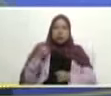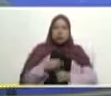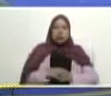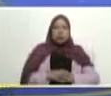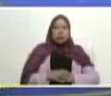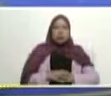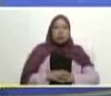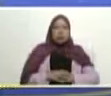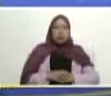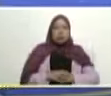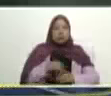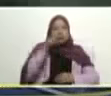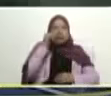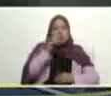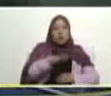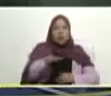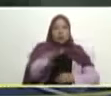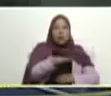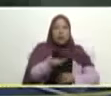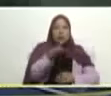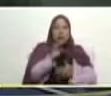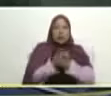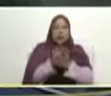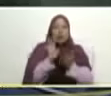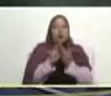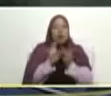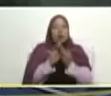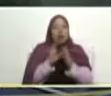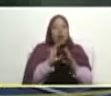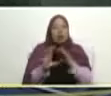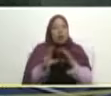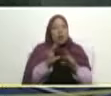ese es el pueblo estamos aquí conectados todavía